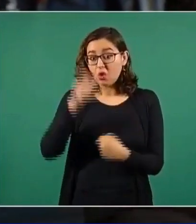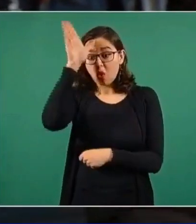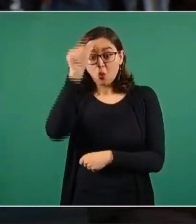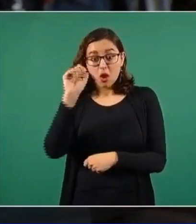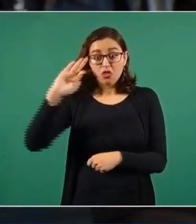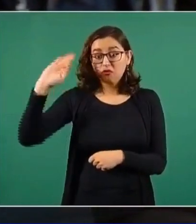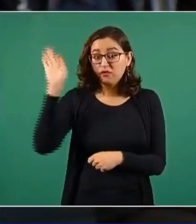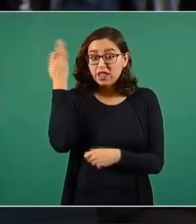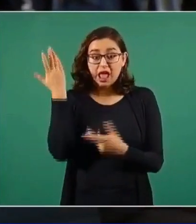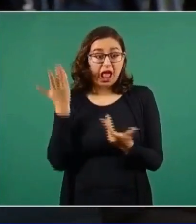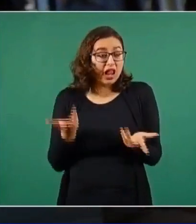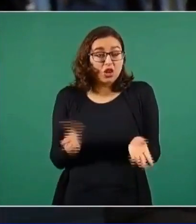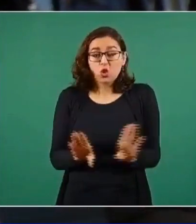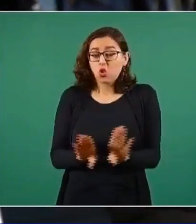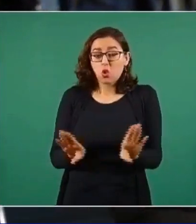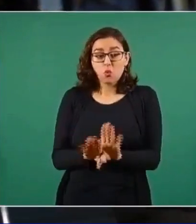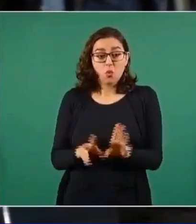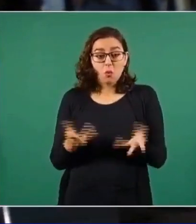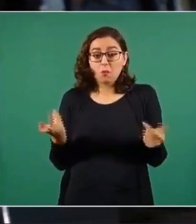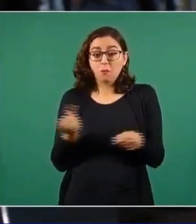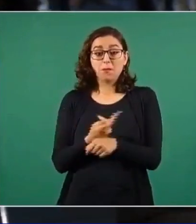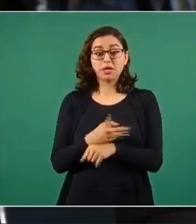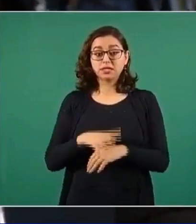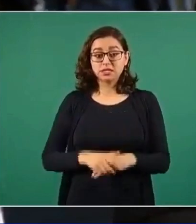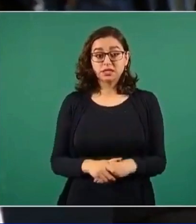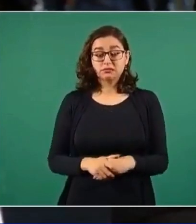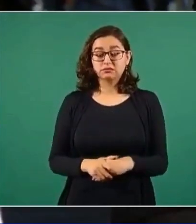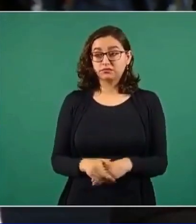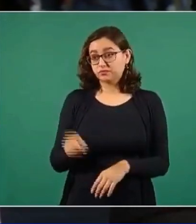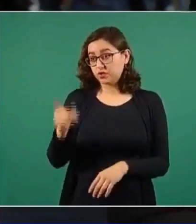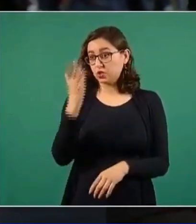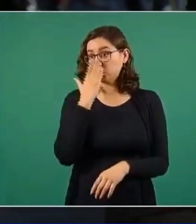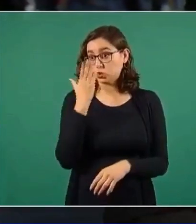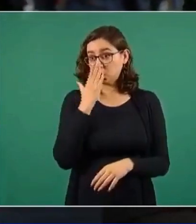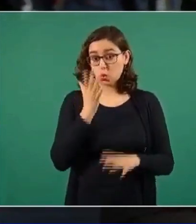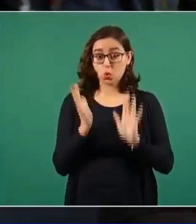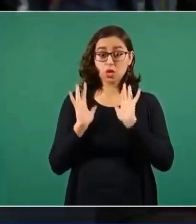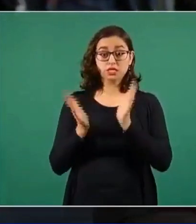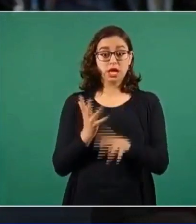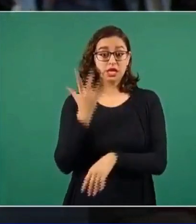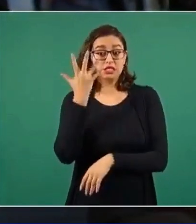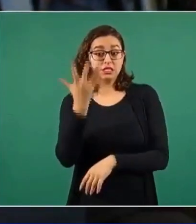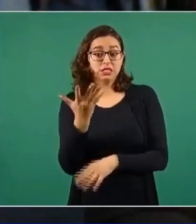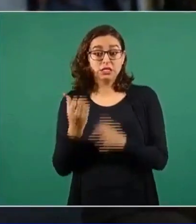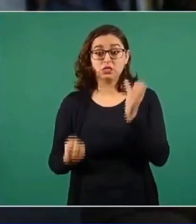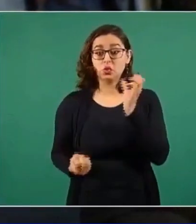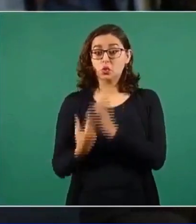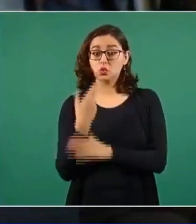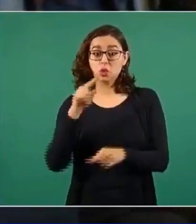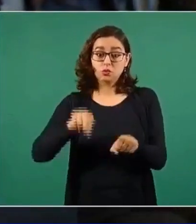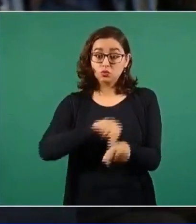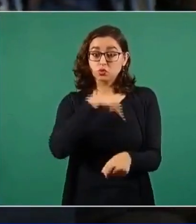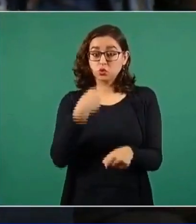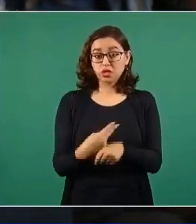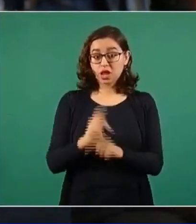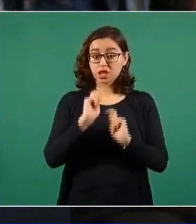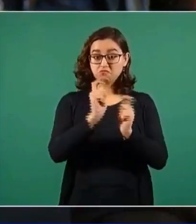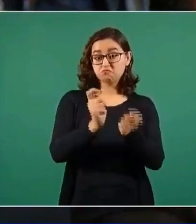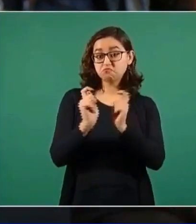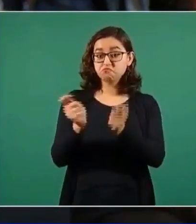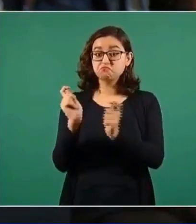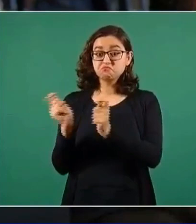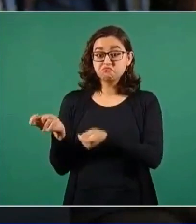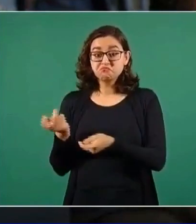nivel federal? ¿Qué se iba a hacer? Porque ahorita, pues ya Sonora va a tener cinco nuevos patentes funcionarios y